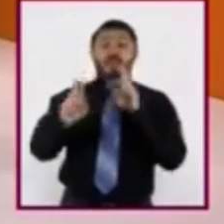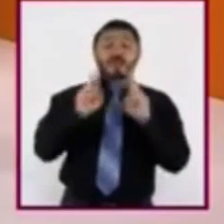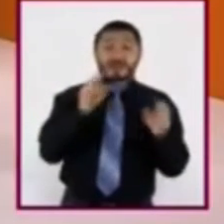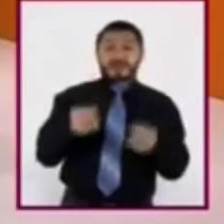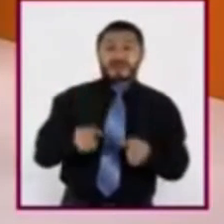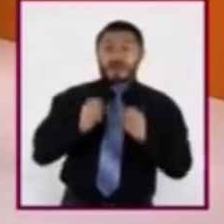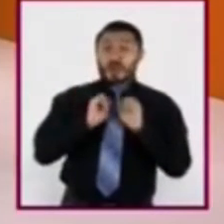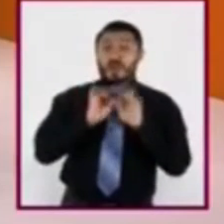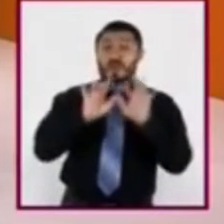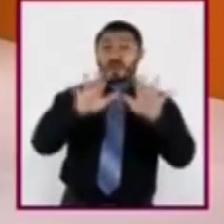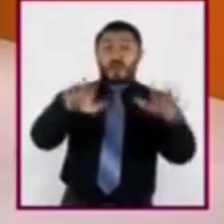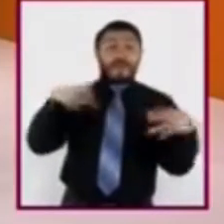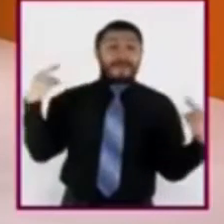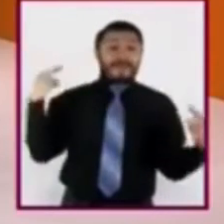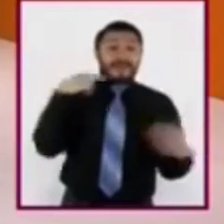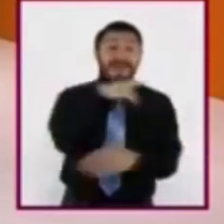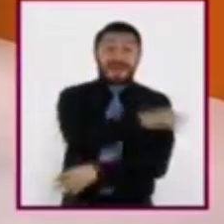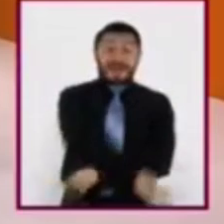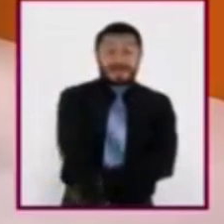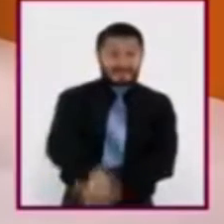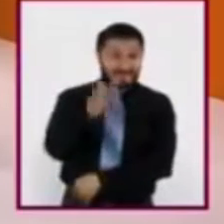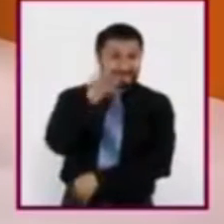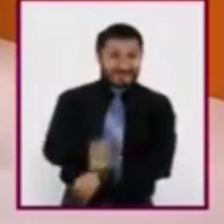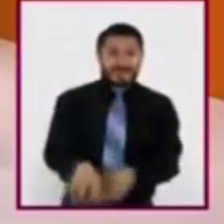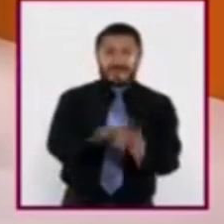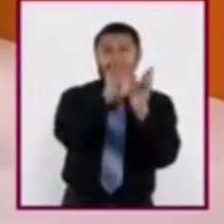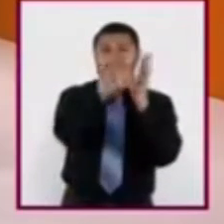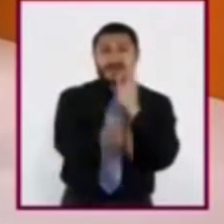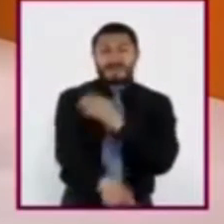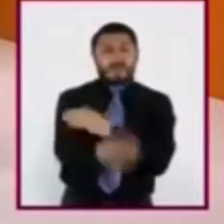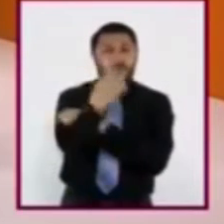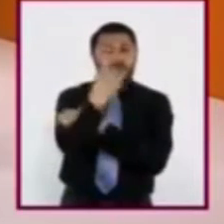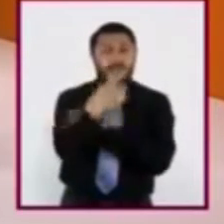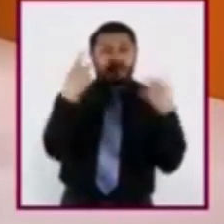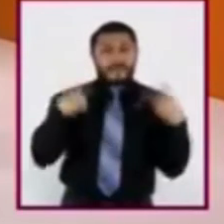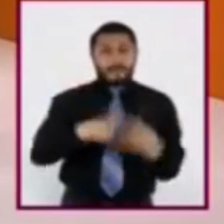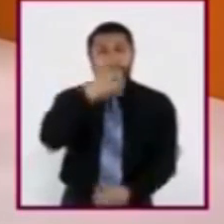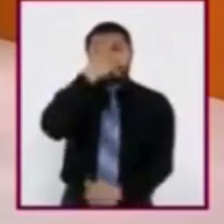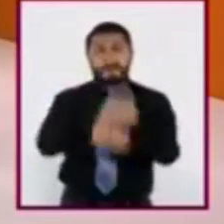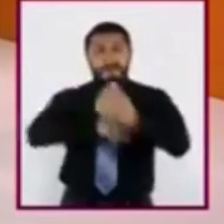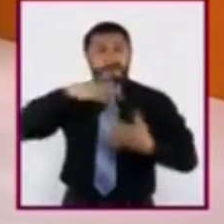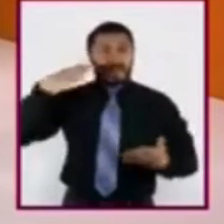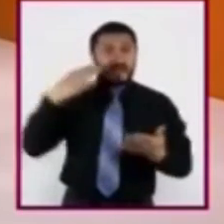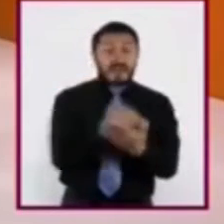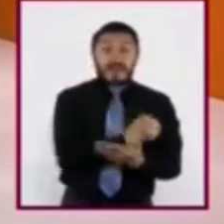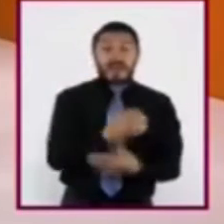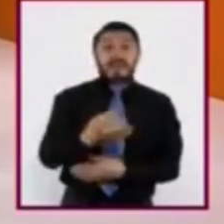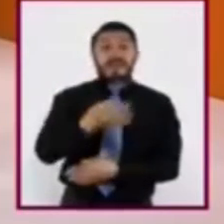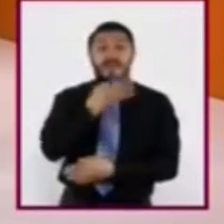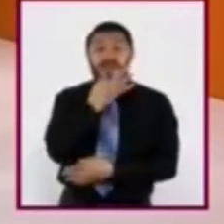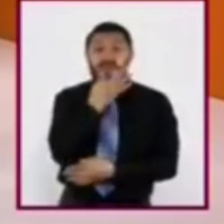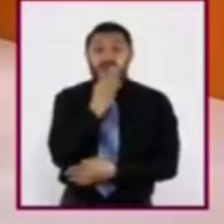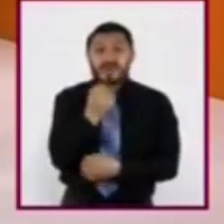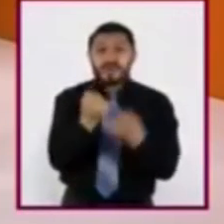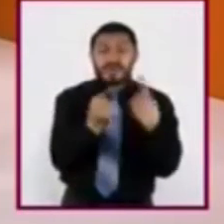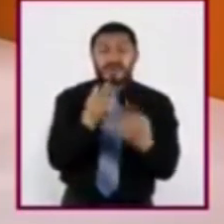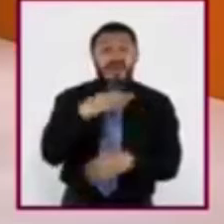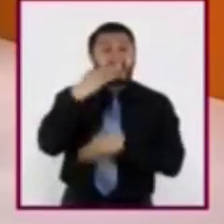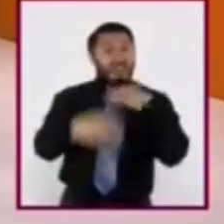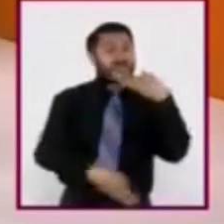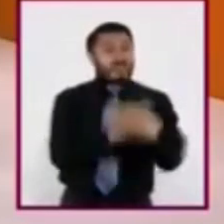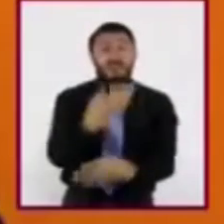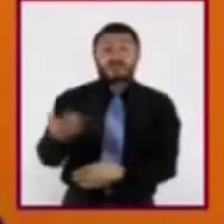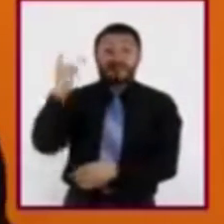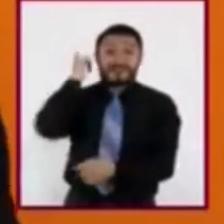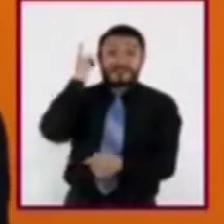difundirse rápidamente. Como por ejemplo, cuando un atleta gana una competencia, a los pocos minutos todos nos enteramos por los